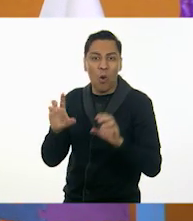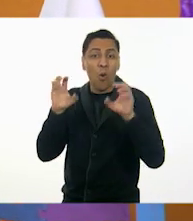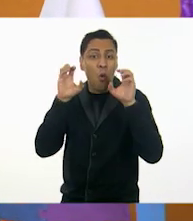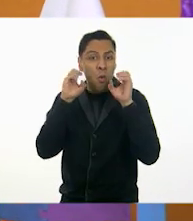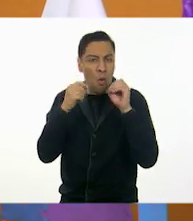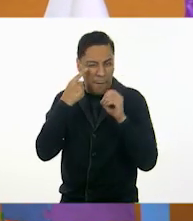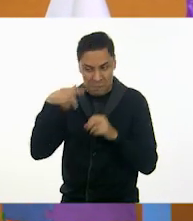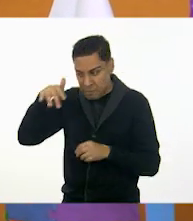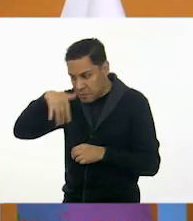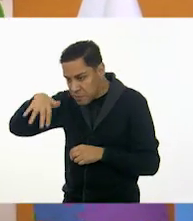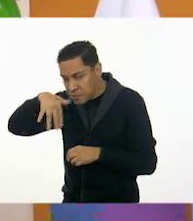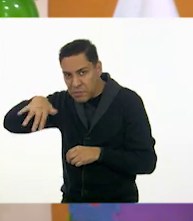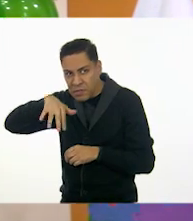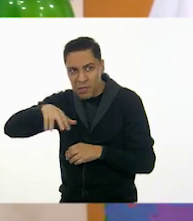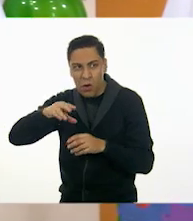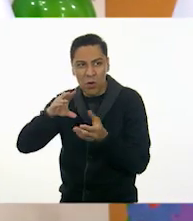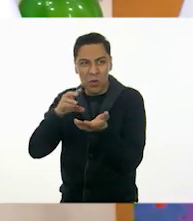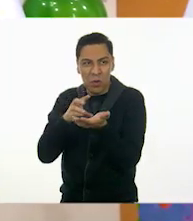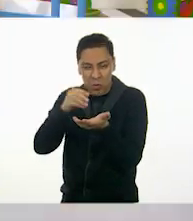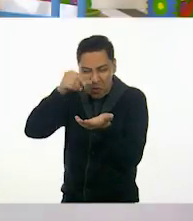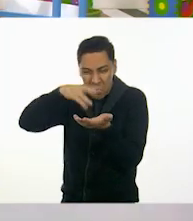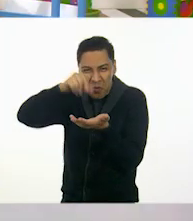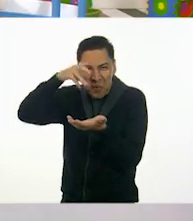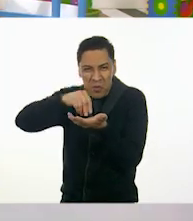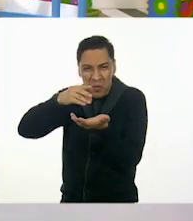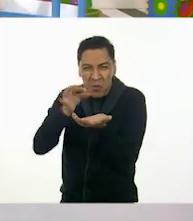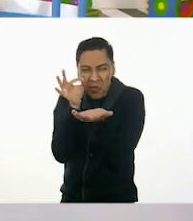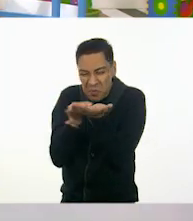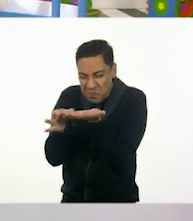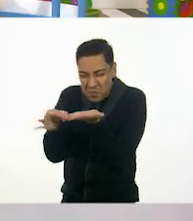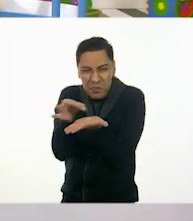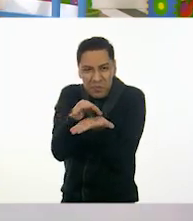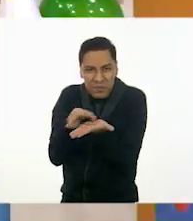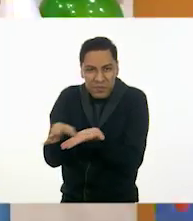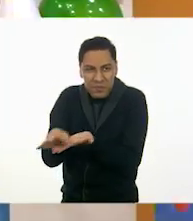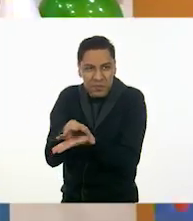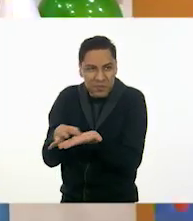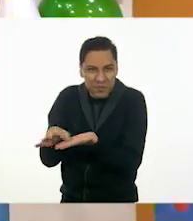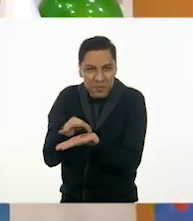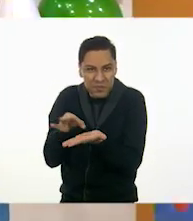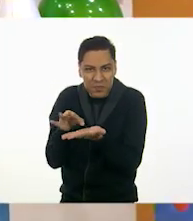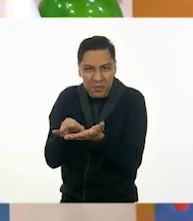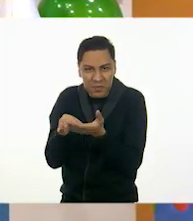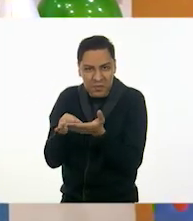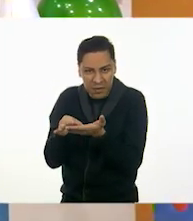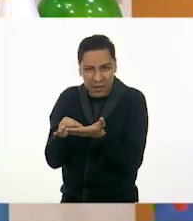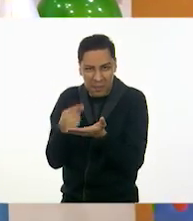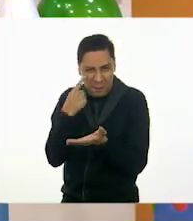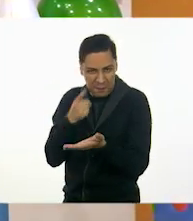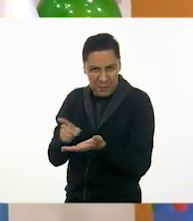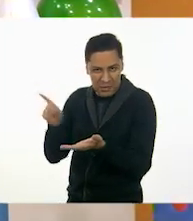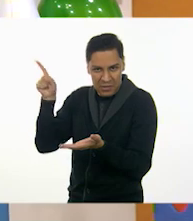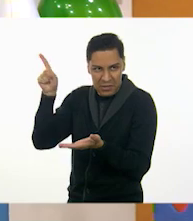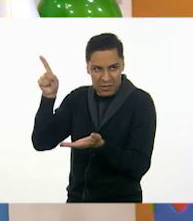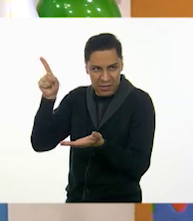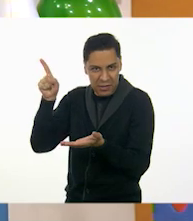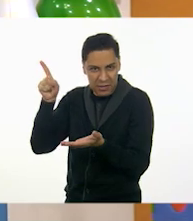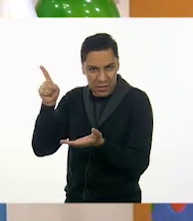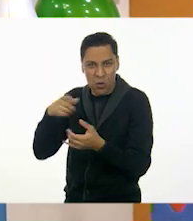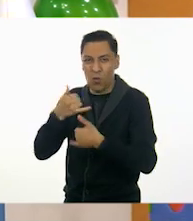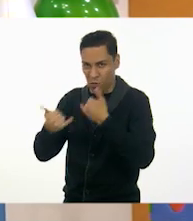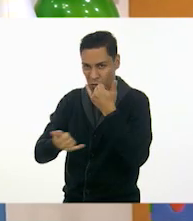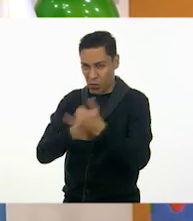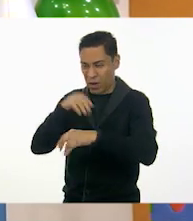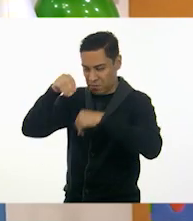O muchas bolitas. Miren. A ustedes les encanta hacer bolitas, ¿verdad? Pues miren. Y con estas podemos